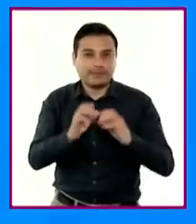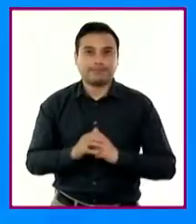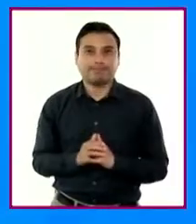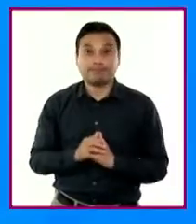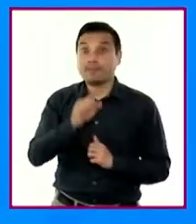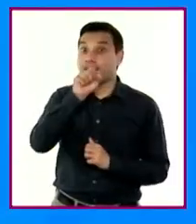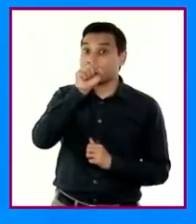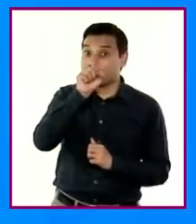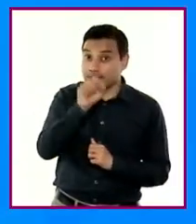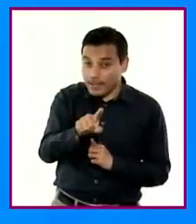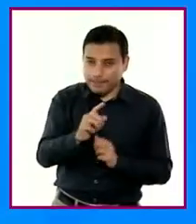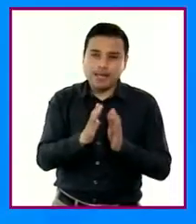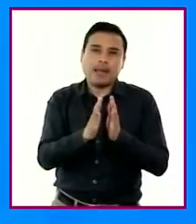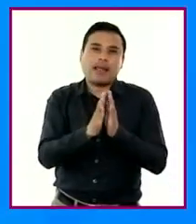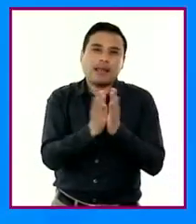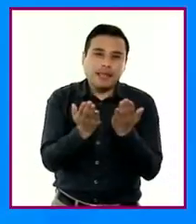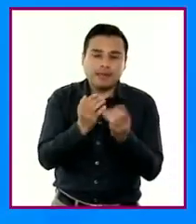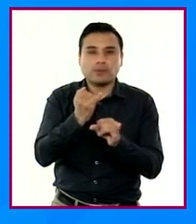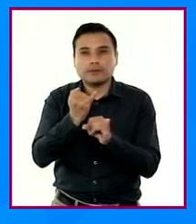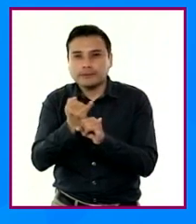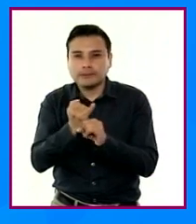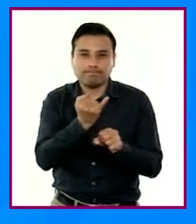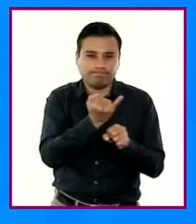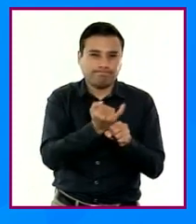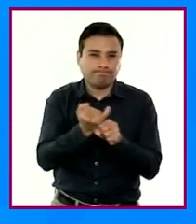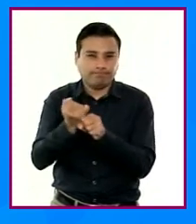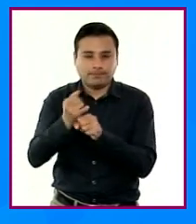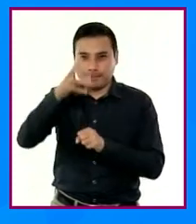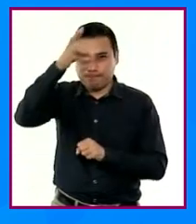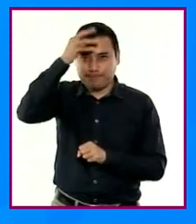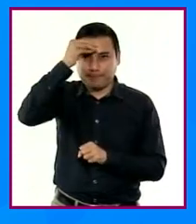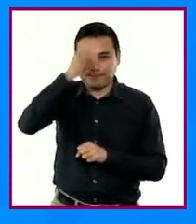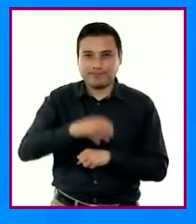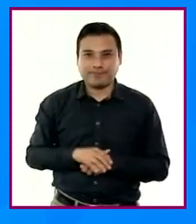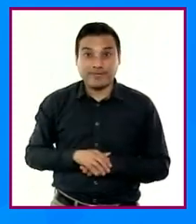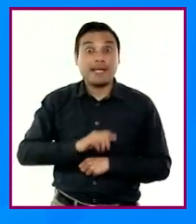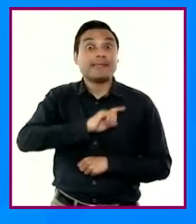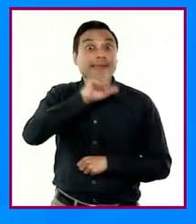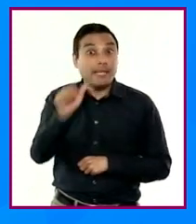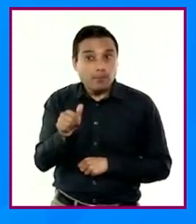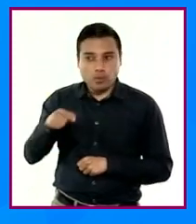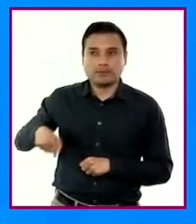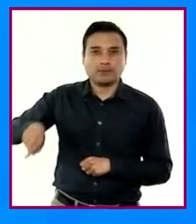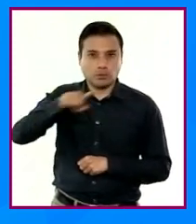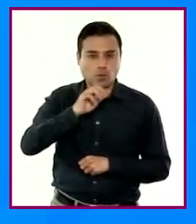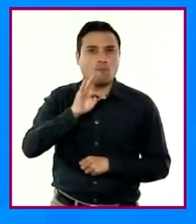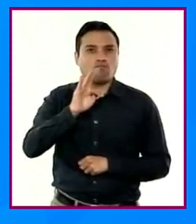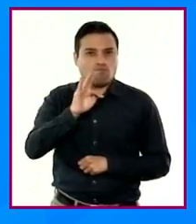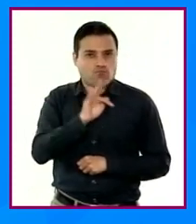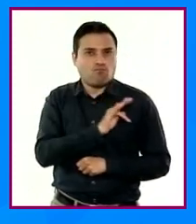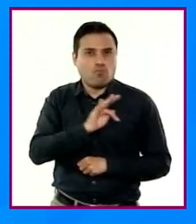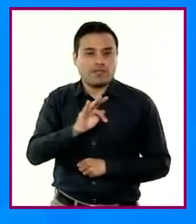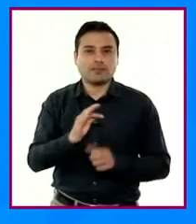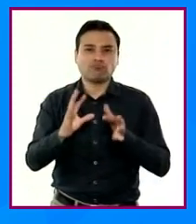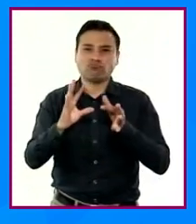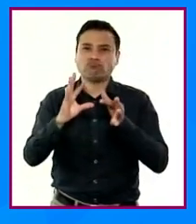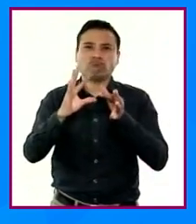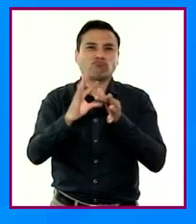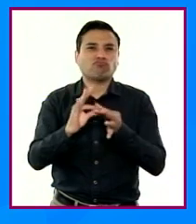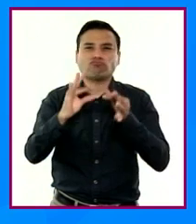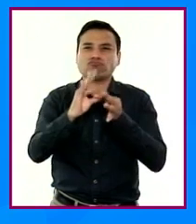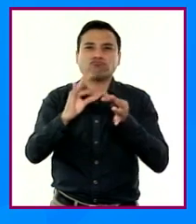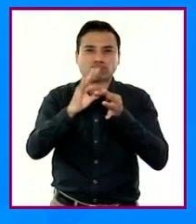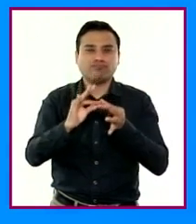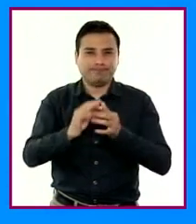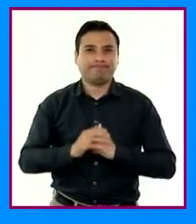en diversas fuentes y comuniquen con sus propios recursos los resultados obtenidos y